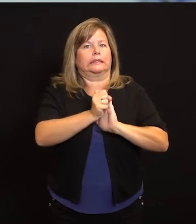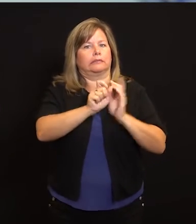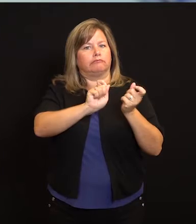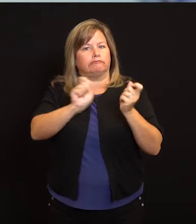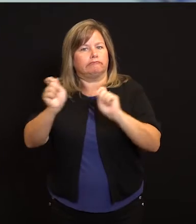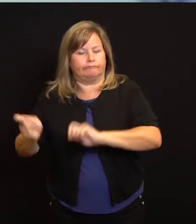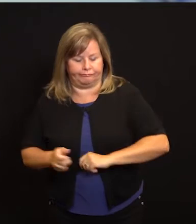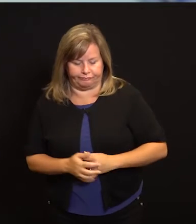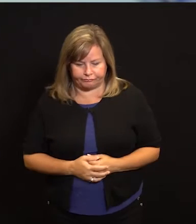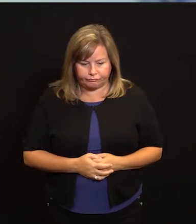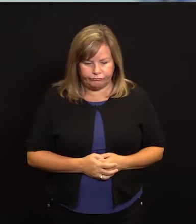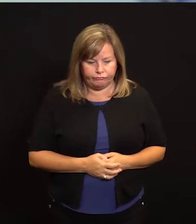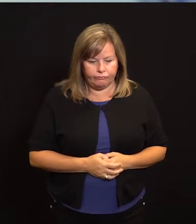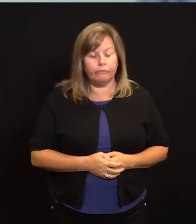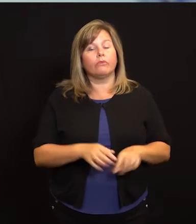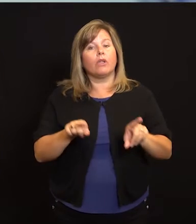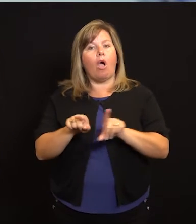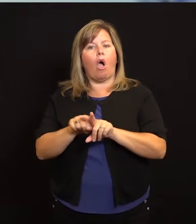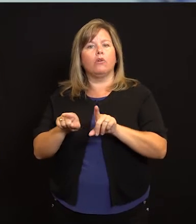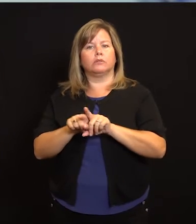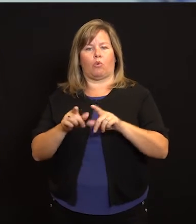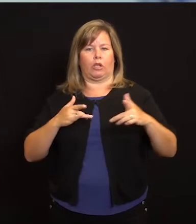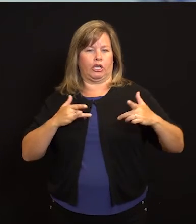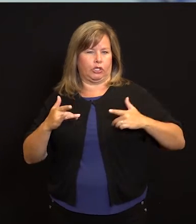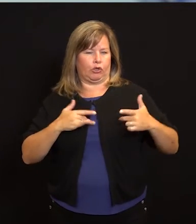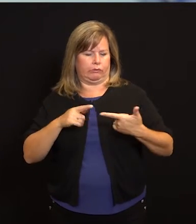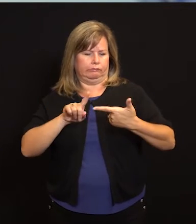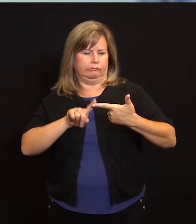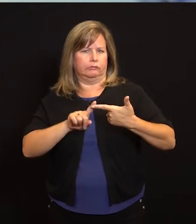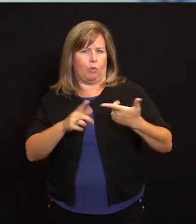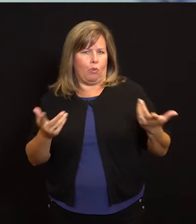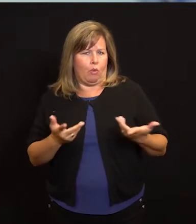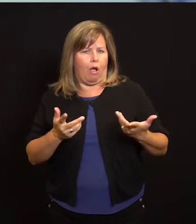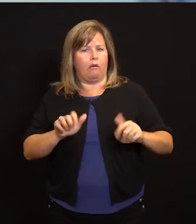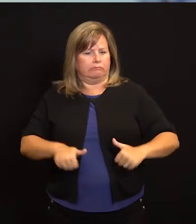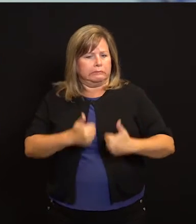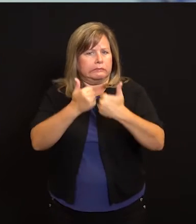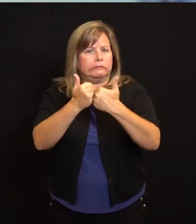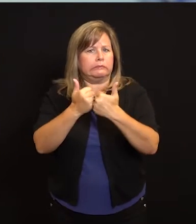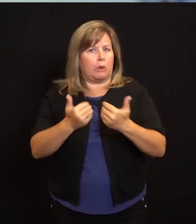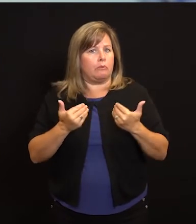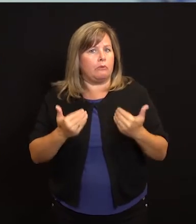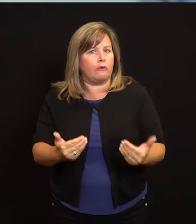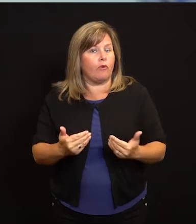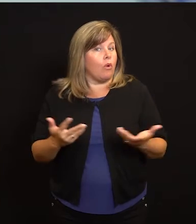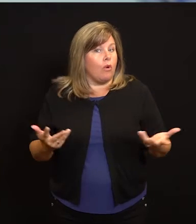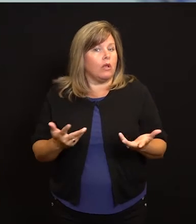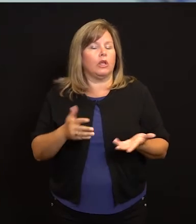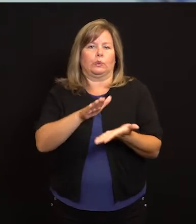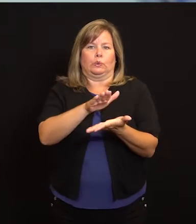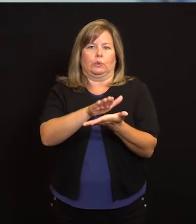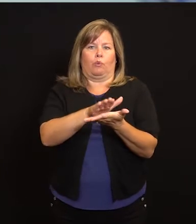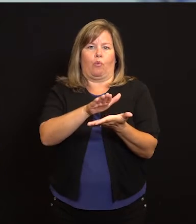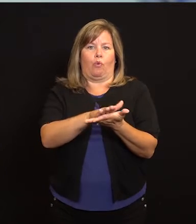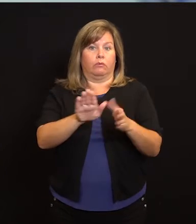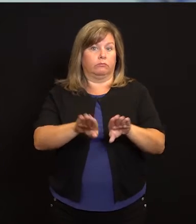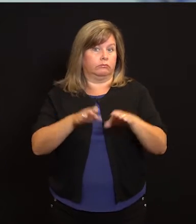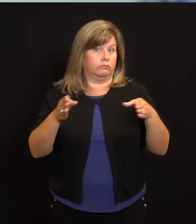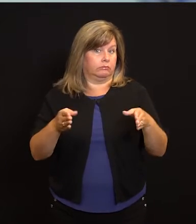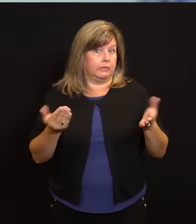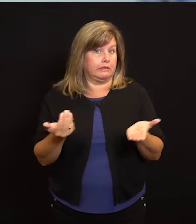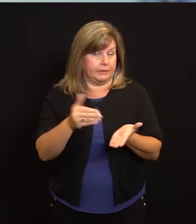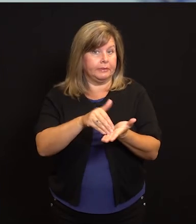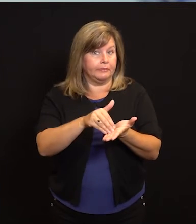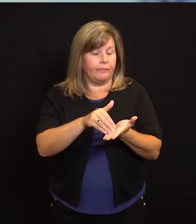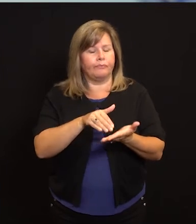temporada comunitaria a lo largo. La otra cosa que es preocupante, que estamos viendo con mucho cuidado como un obstáculo en el futuro,